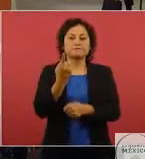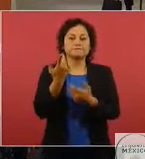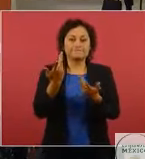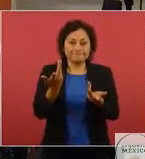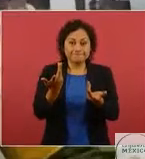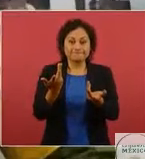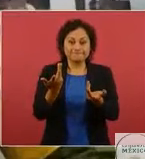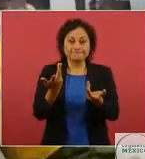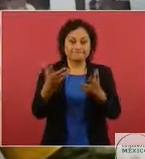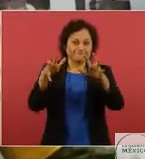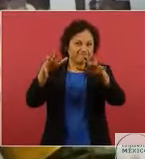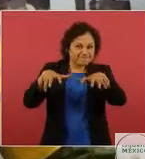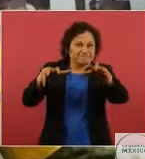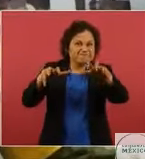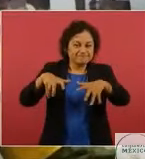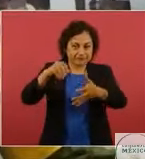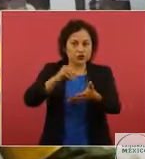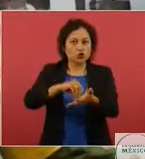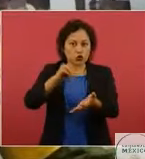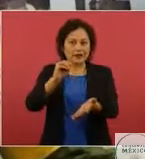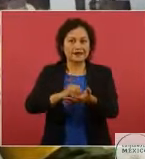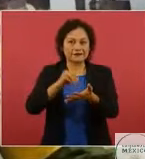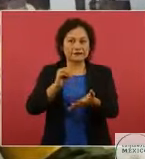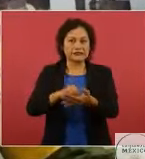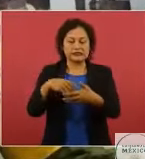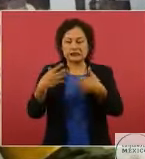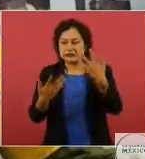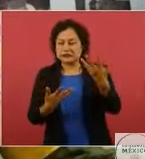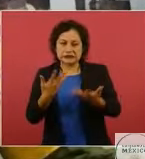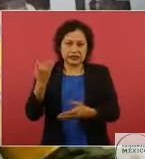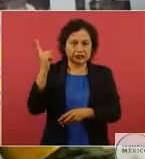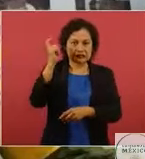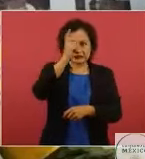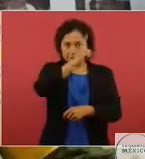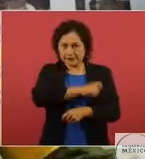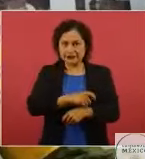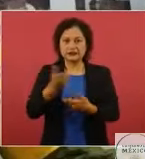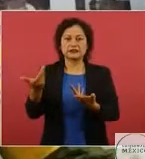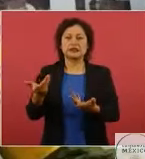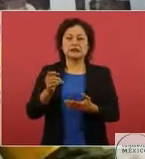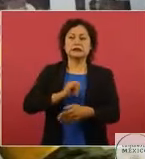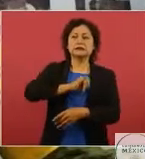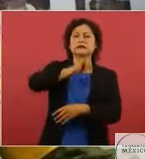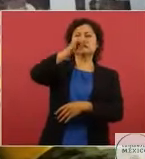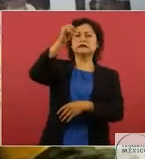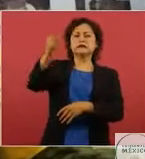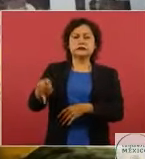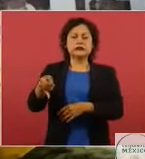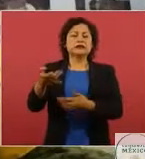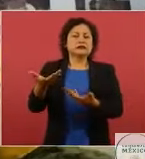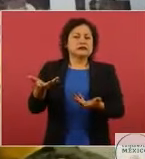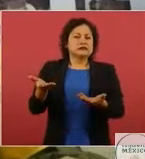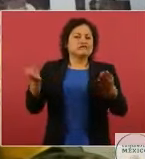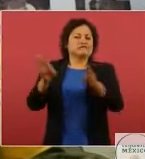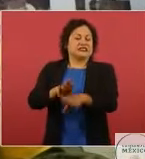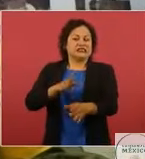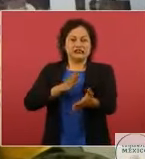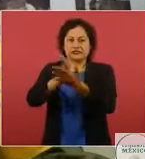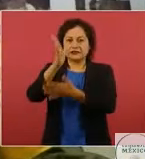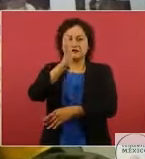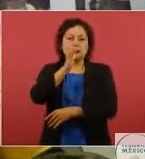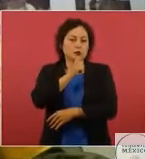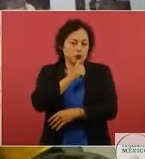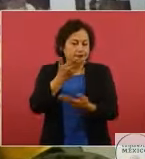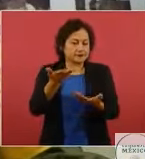estaba presentando de lluvias y se cerró la parte de la sierra y no fue restrictivo para nuestros helicópteros.